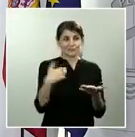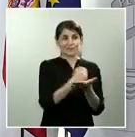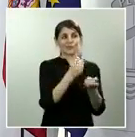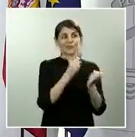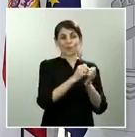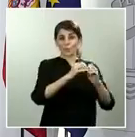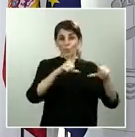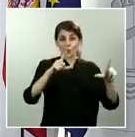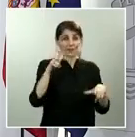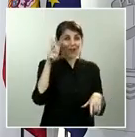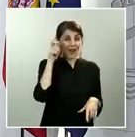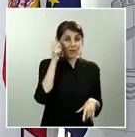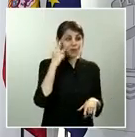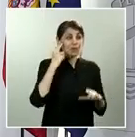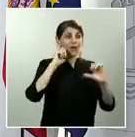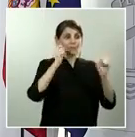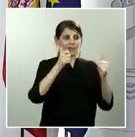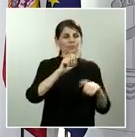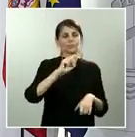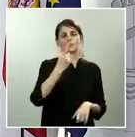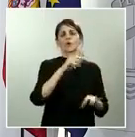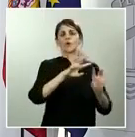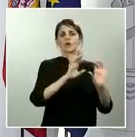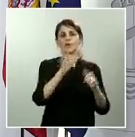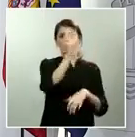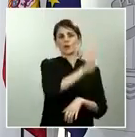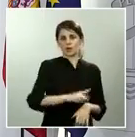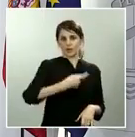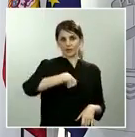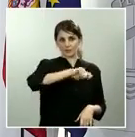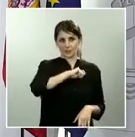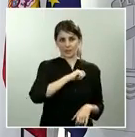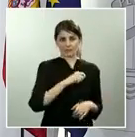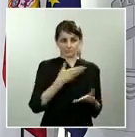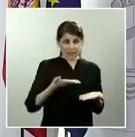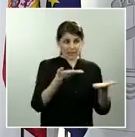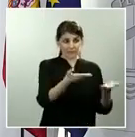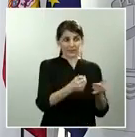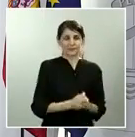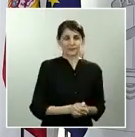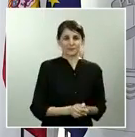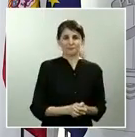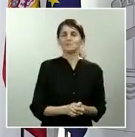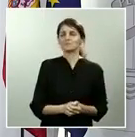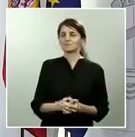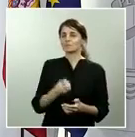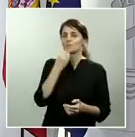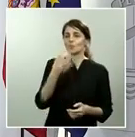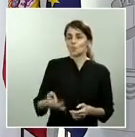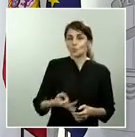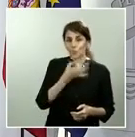por Radio Nacional de España. Adelante, Radio Nacional. Sí, buenas tardes. Soy Sandra Gallardo de Radio Nacional. Portavoz,